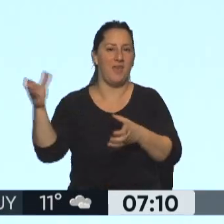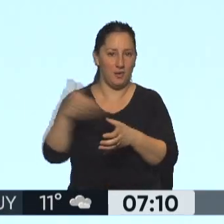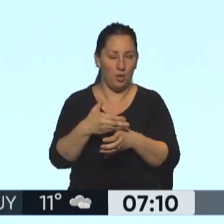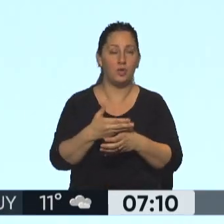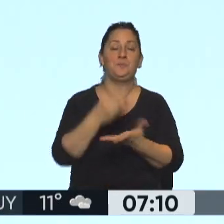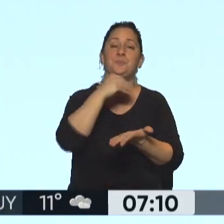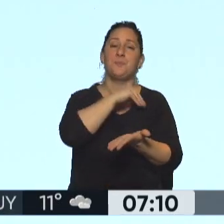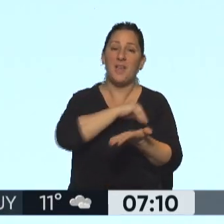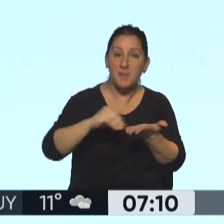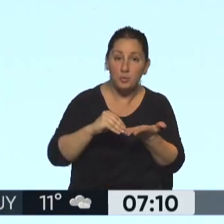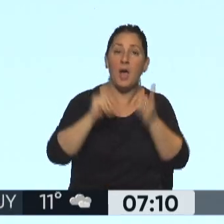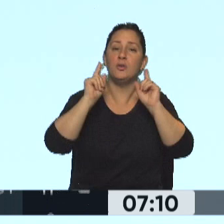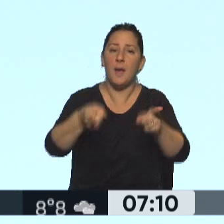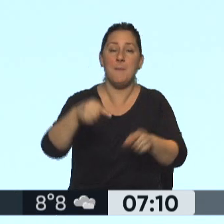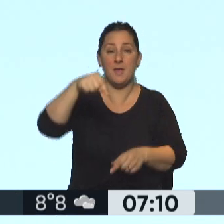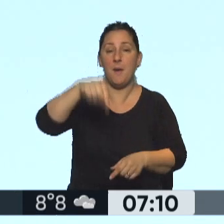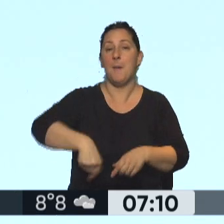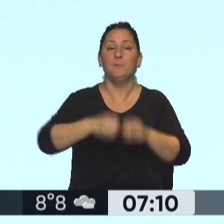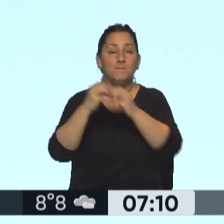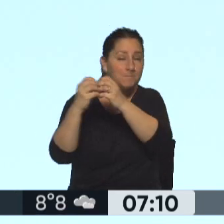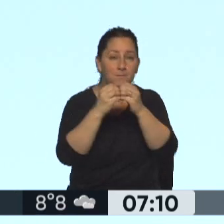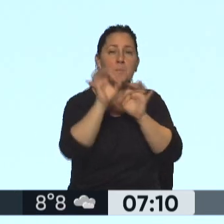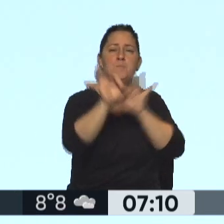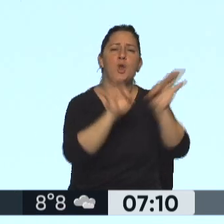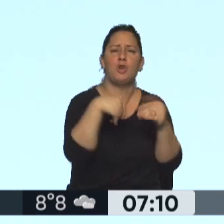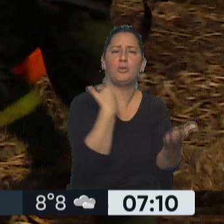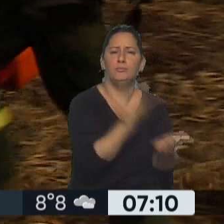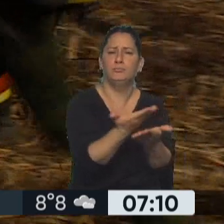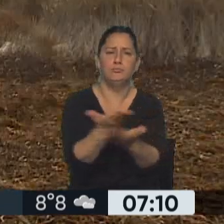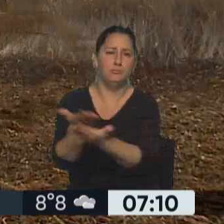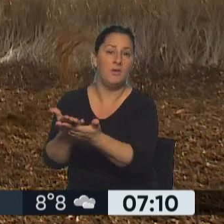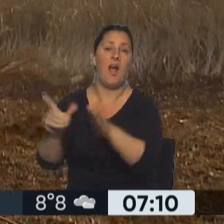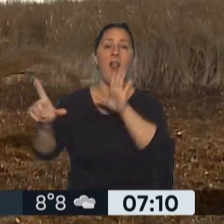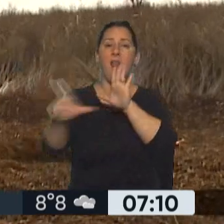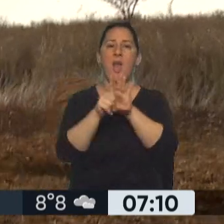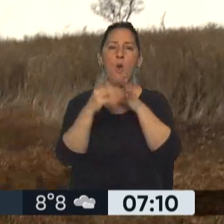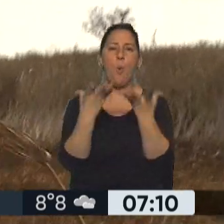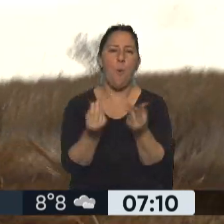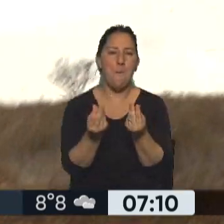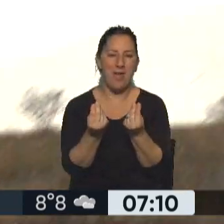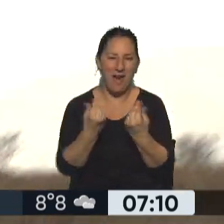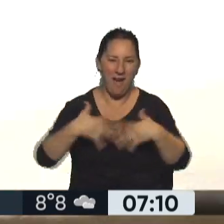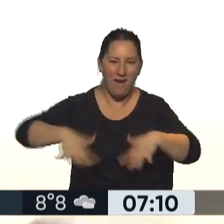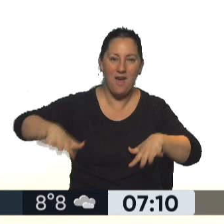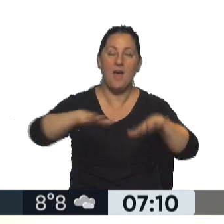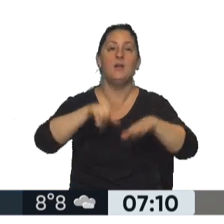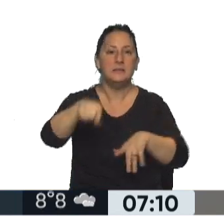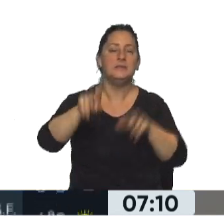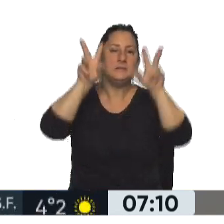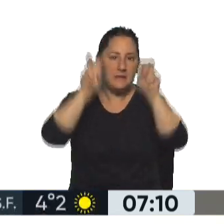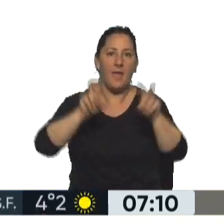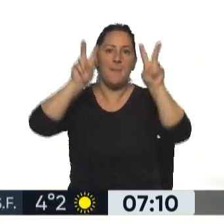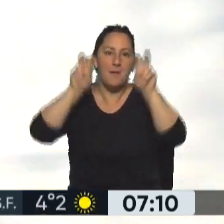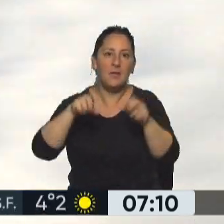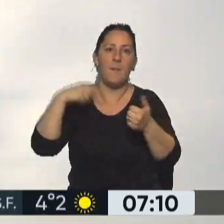Los diputados, a su vez, comenzarán a tratar diversos proyectos para la ley de humedales, otro de los temas que está dando vueltas